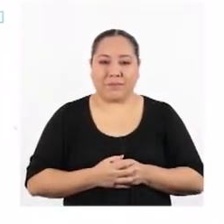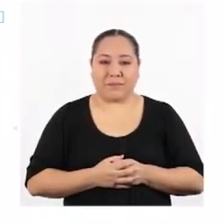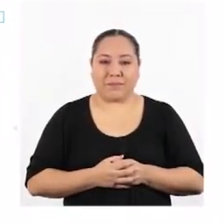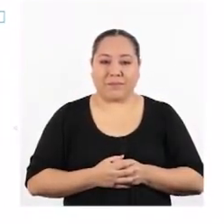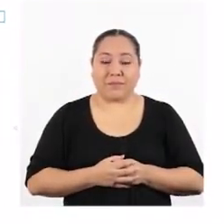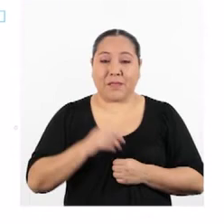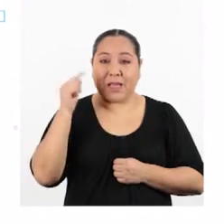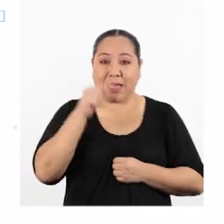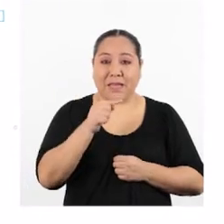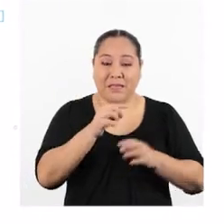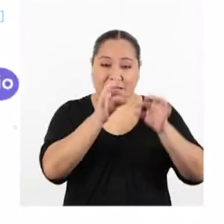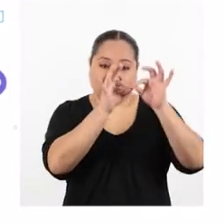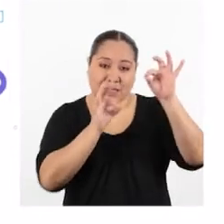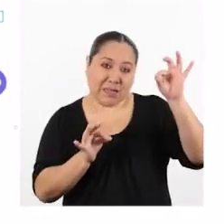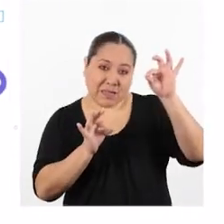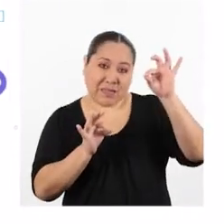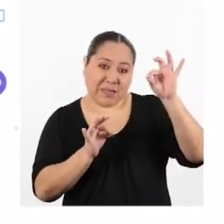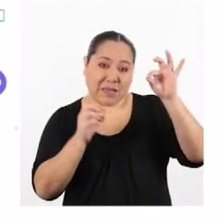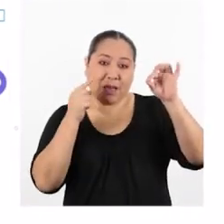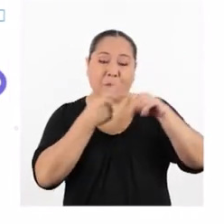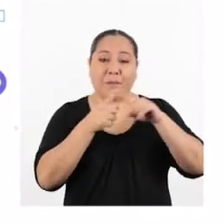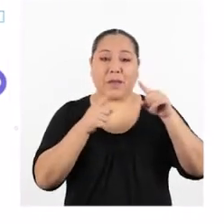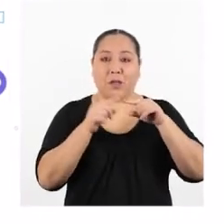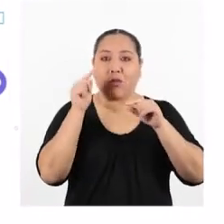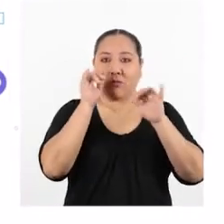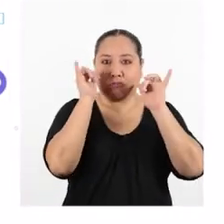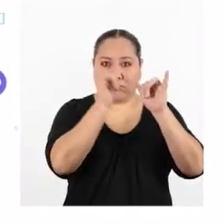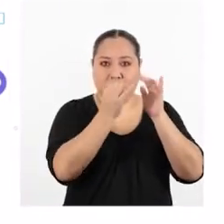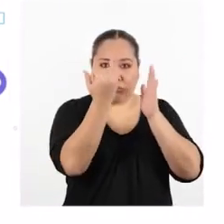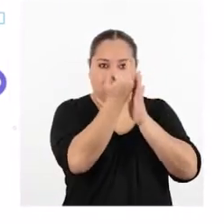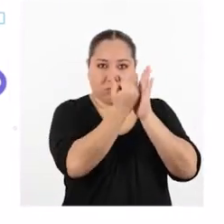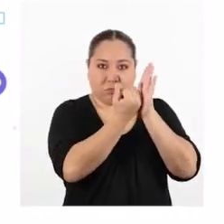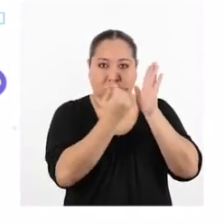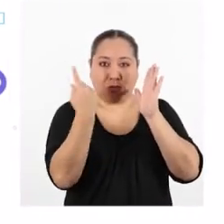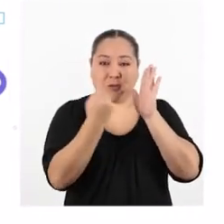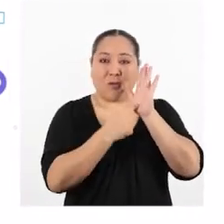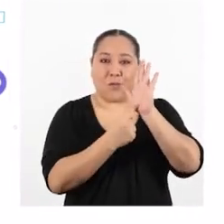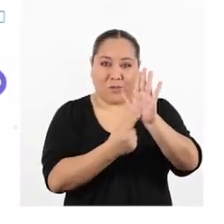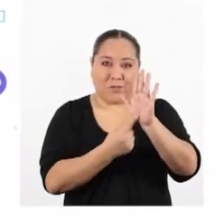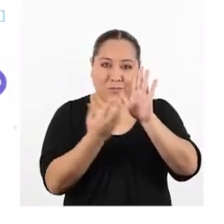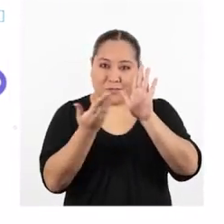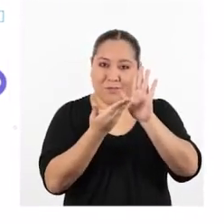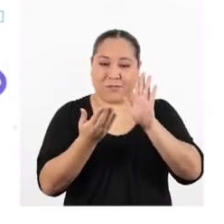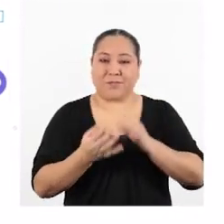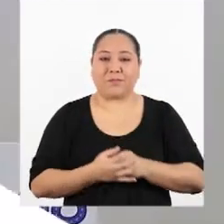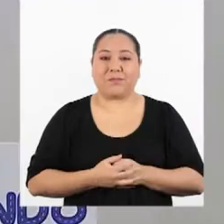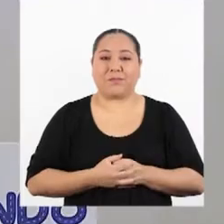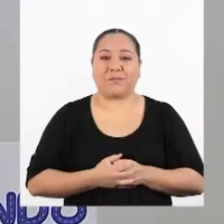Este es el modelo, pero inerte. O sea, solo para mostrar cómo es.